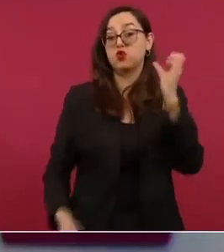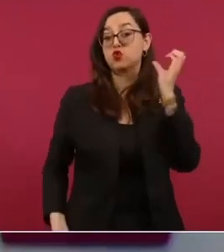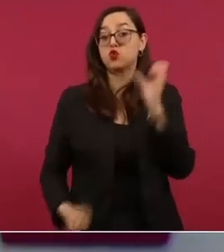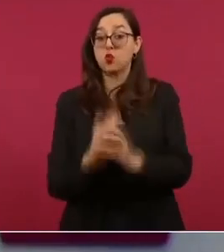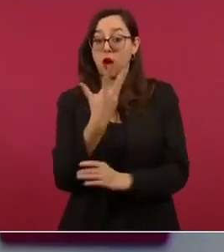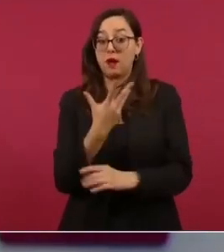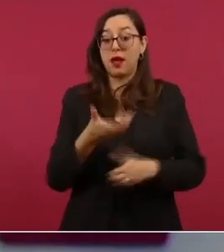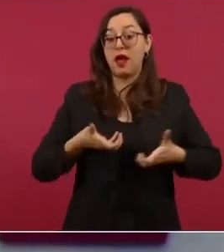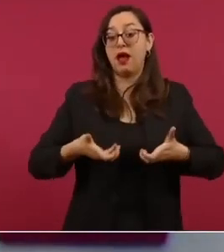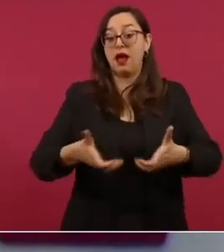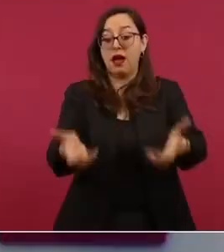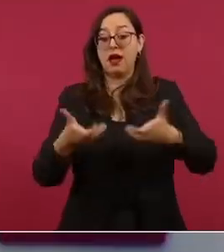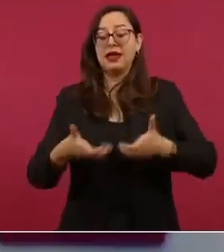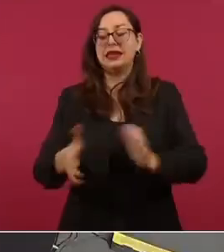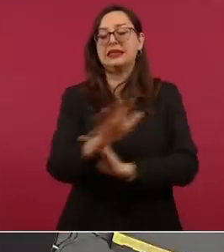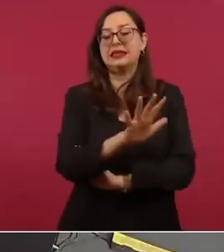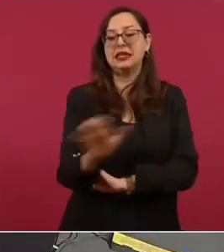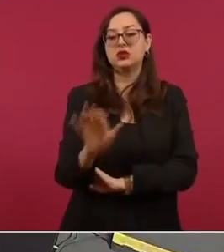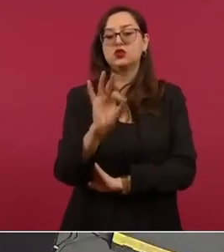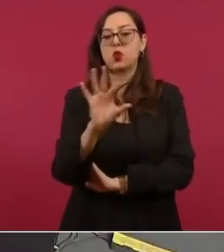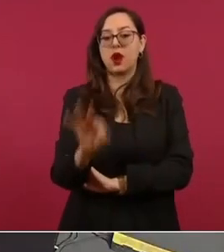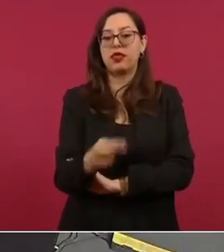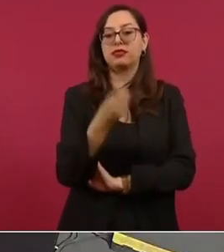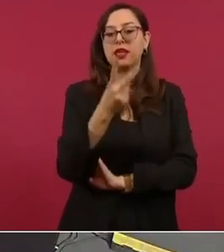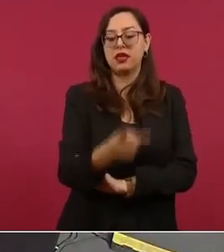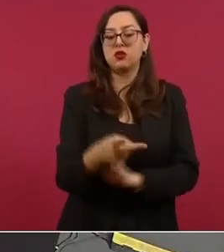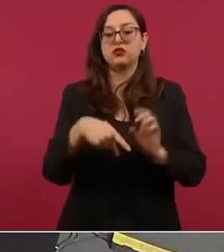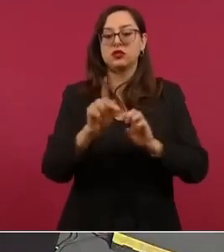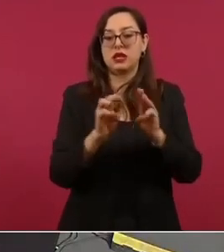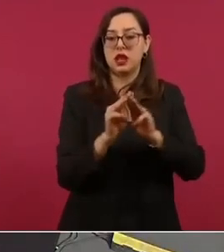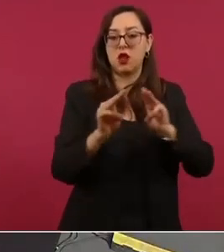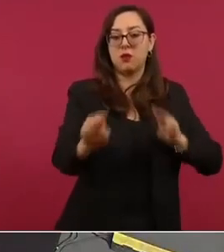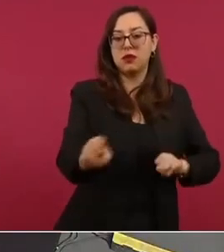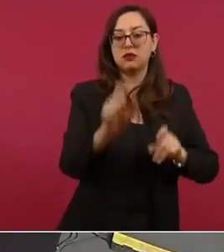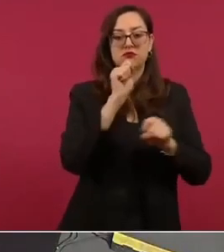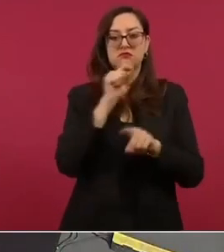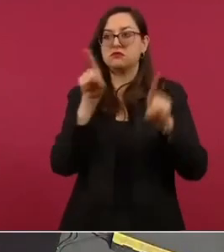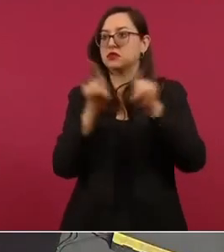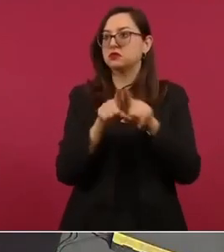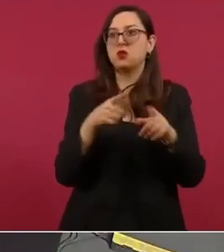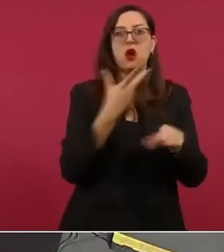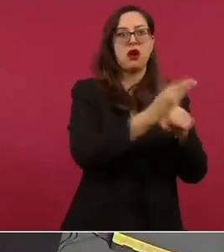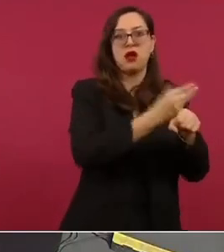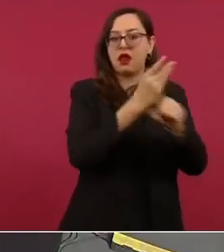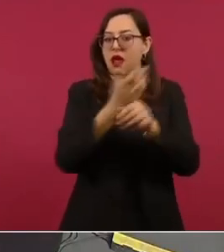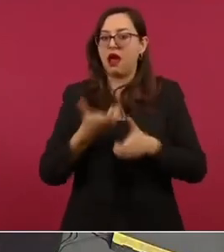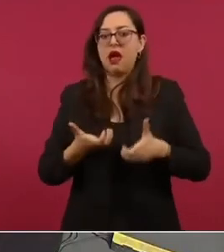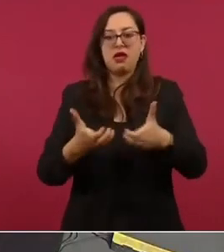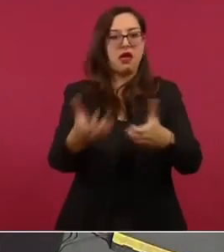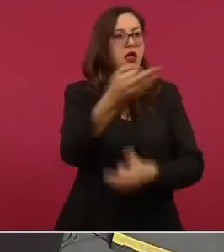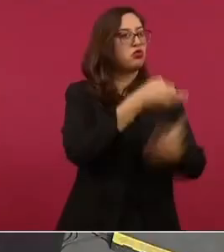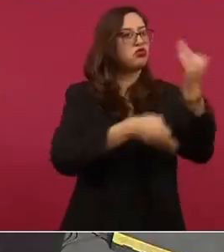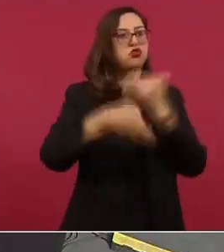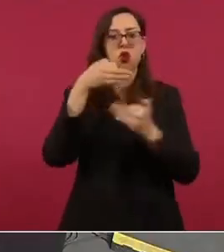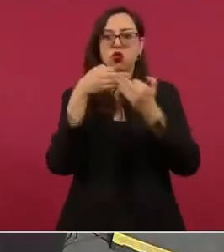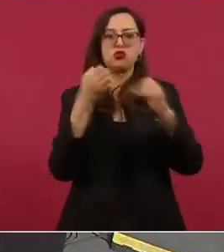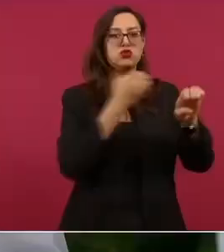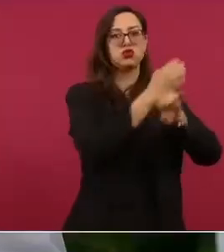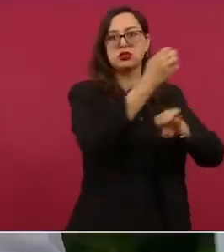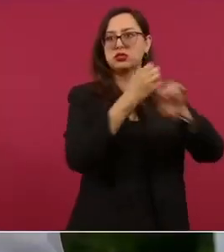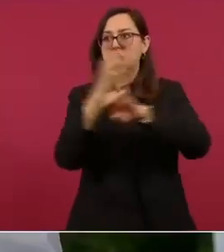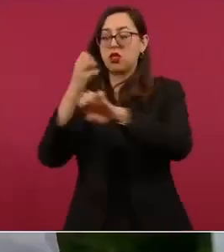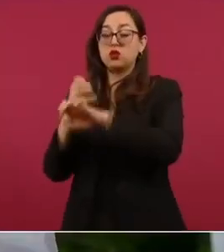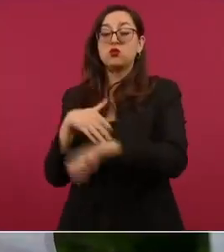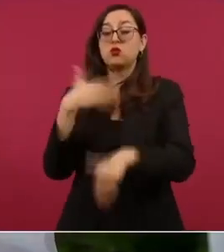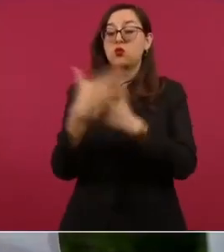y libramientos en casi todos los estados del país el año próximo se inaugurarán